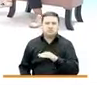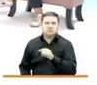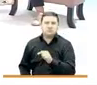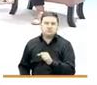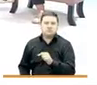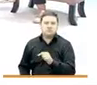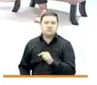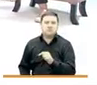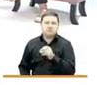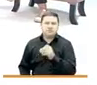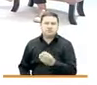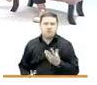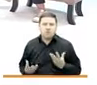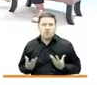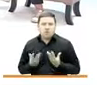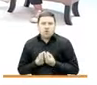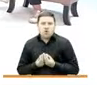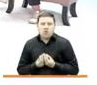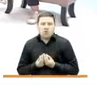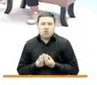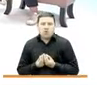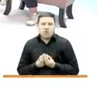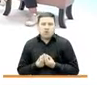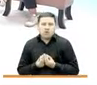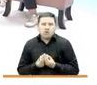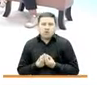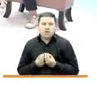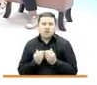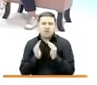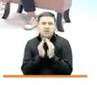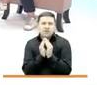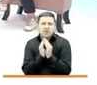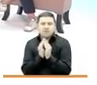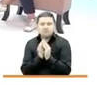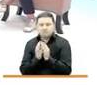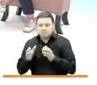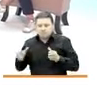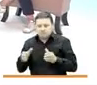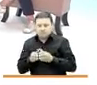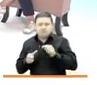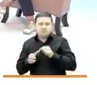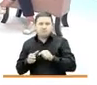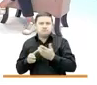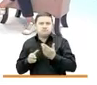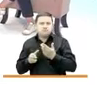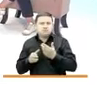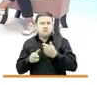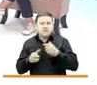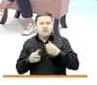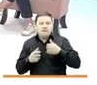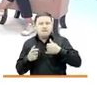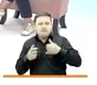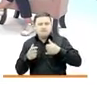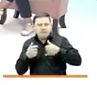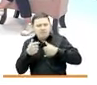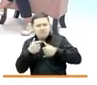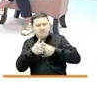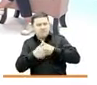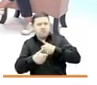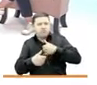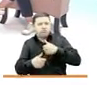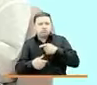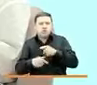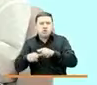del equipo del ICBF que va recorriendo, Juli, los